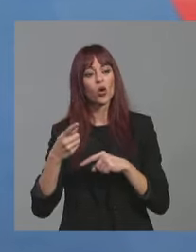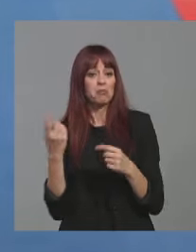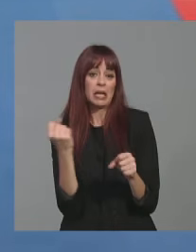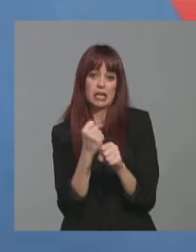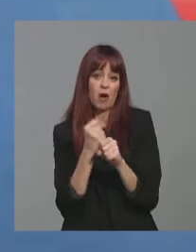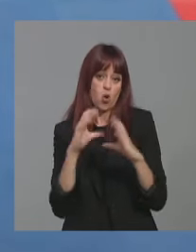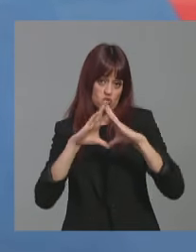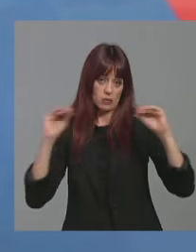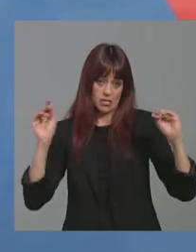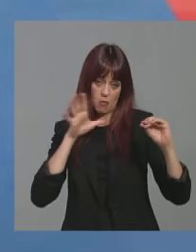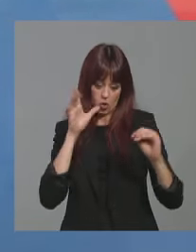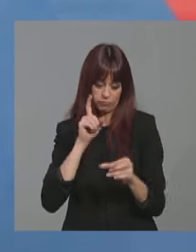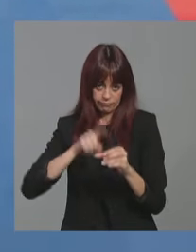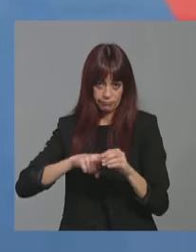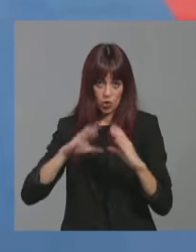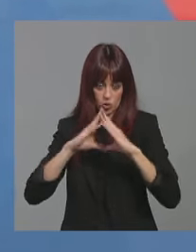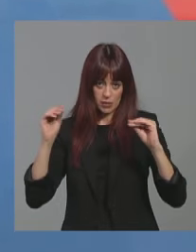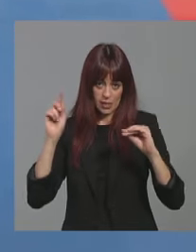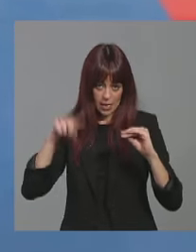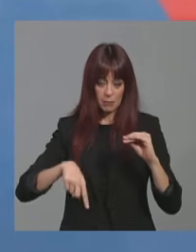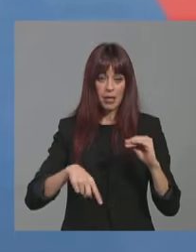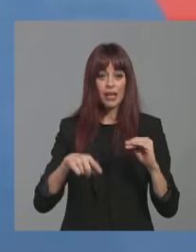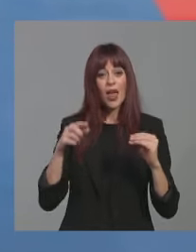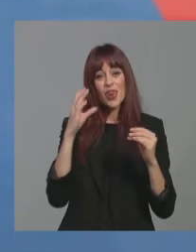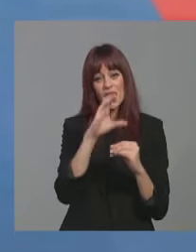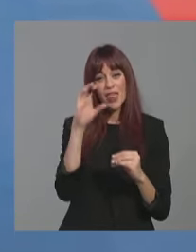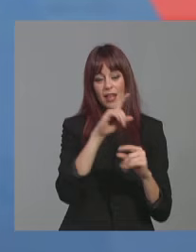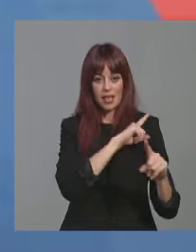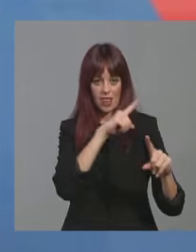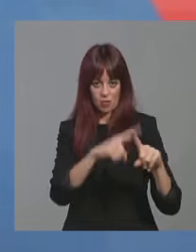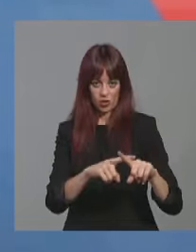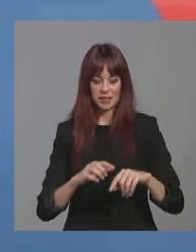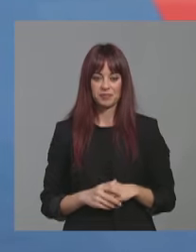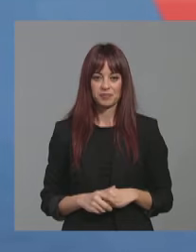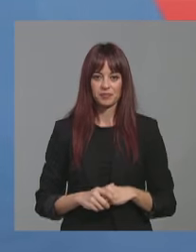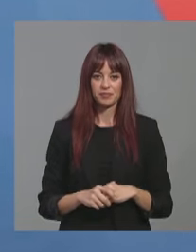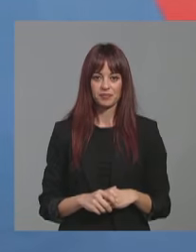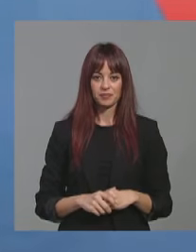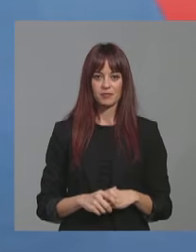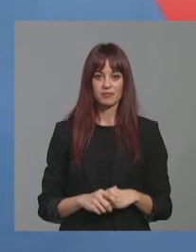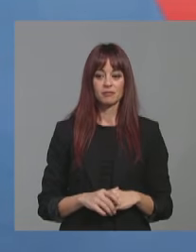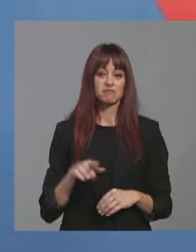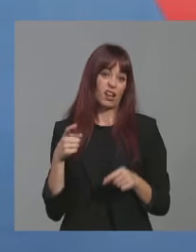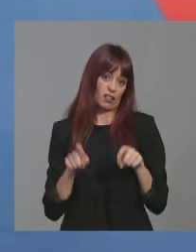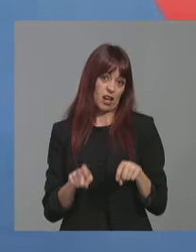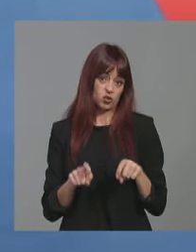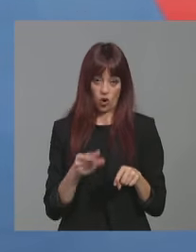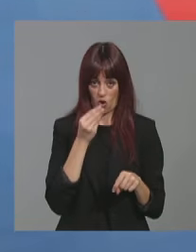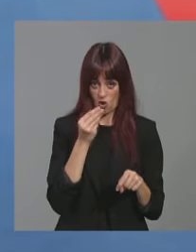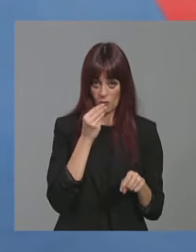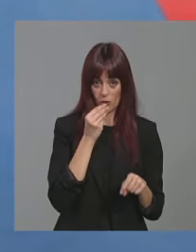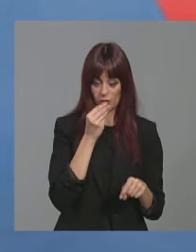de la universidad, porque también estoy estudiando en la UCAM, ciencias del deporte, y luego un pequeño descansito para comer,